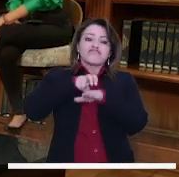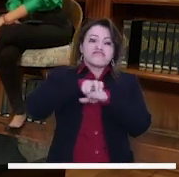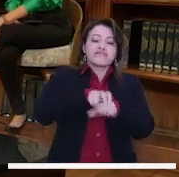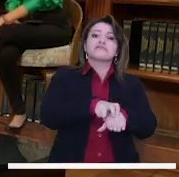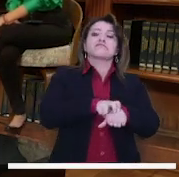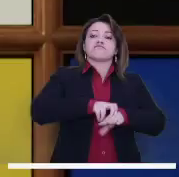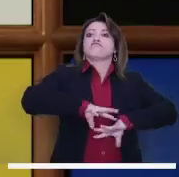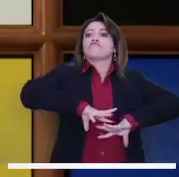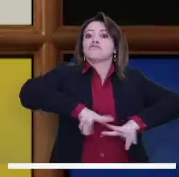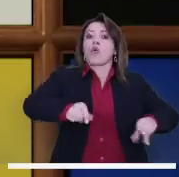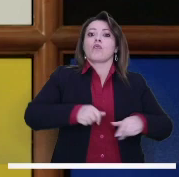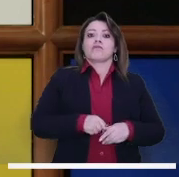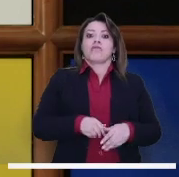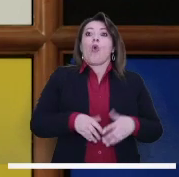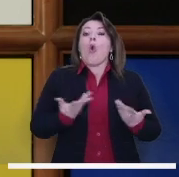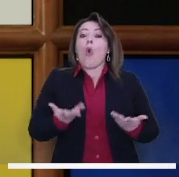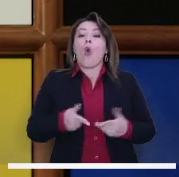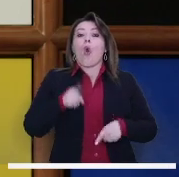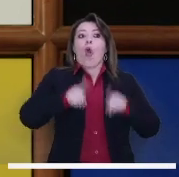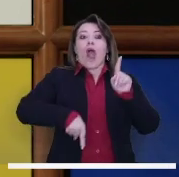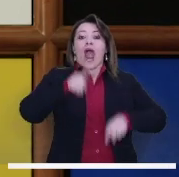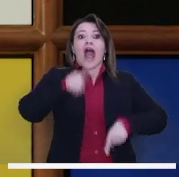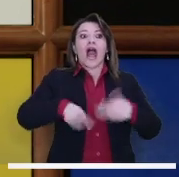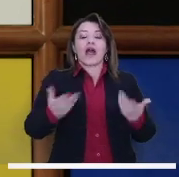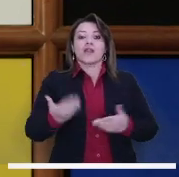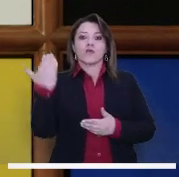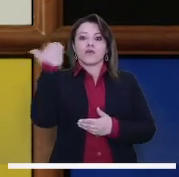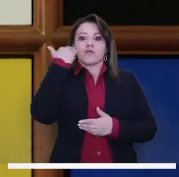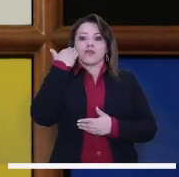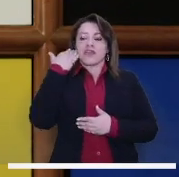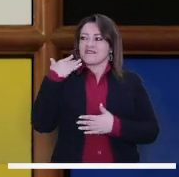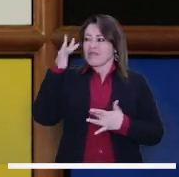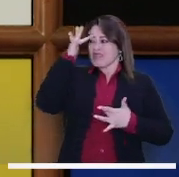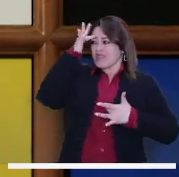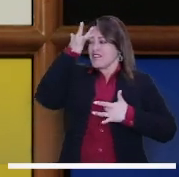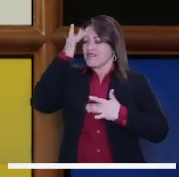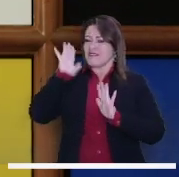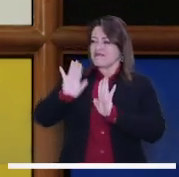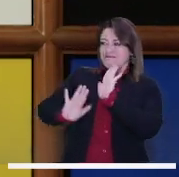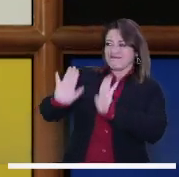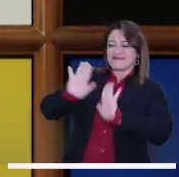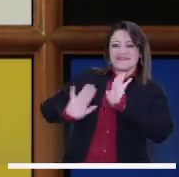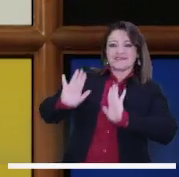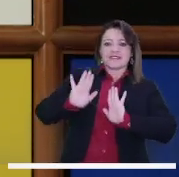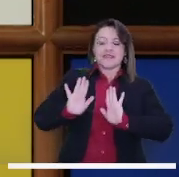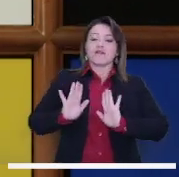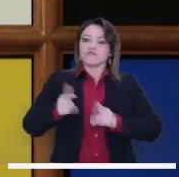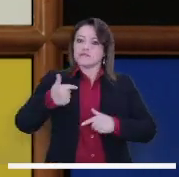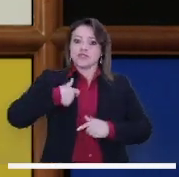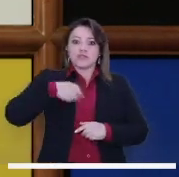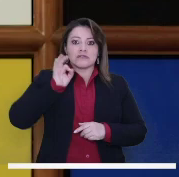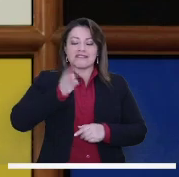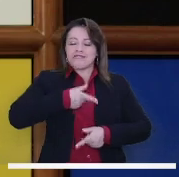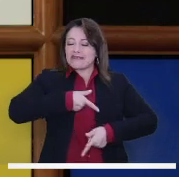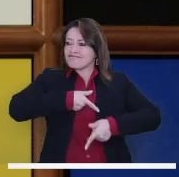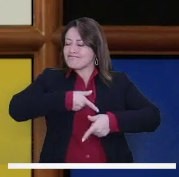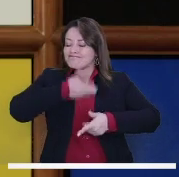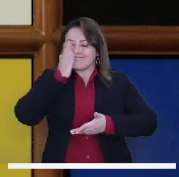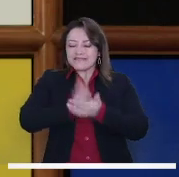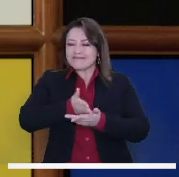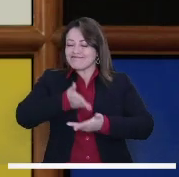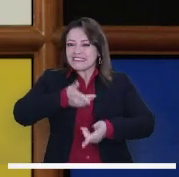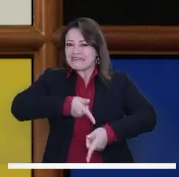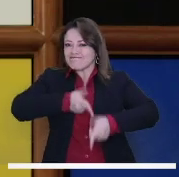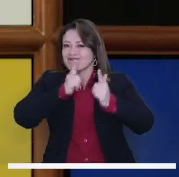mujeres las acosen, o hay que hacer una reforma estructural en Transmilenio, yo he sido muy crítico en el tema de Transmilenio durante estos tres